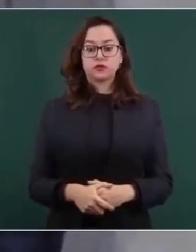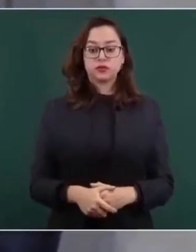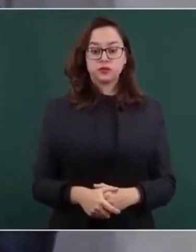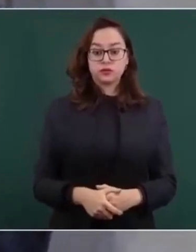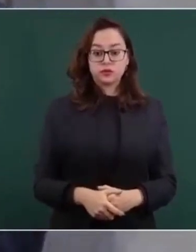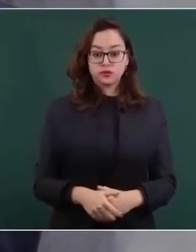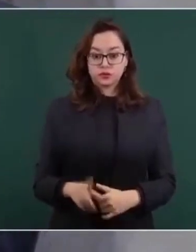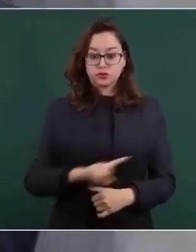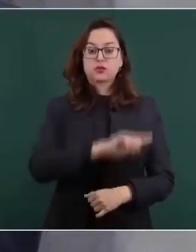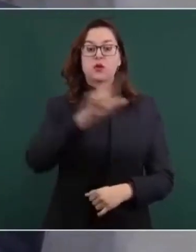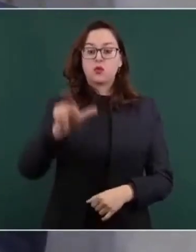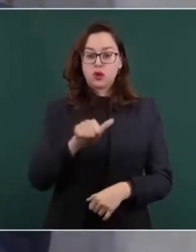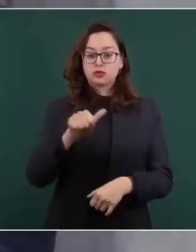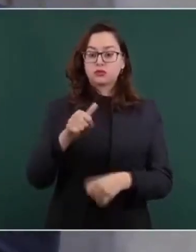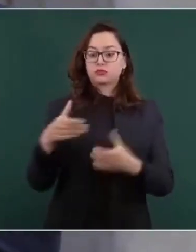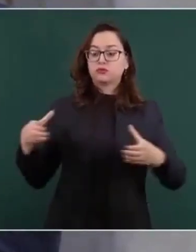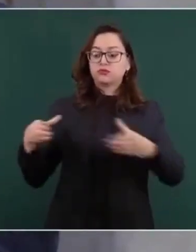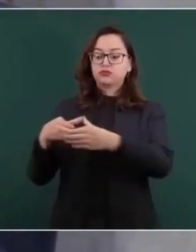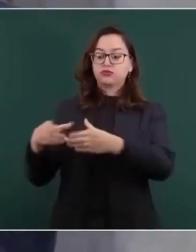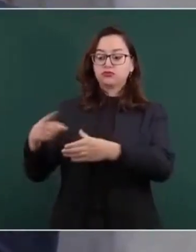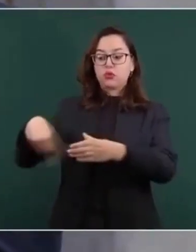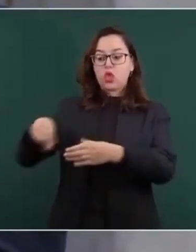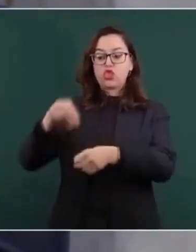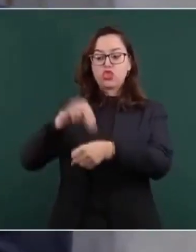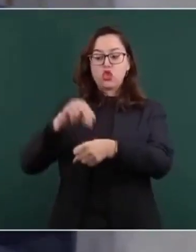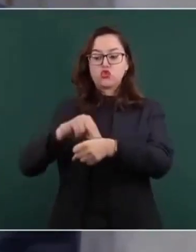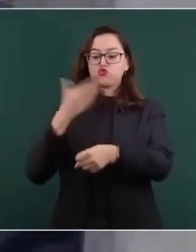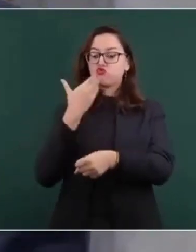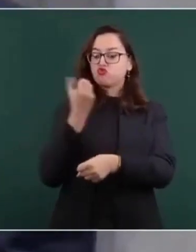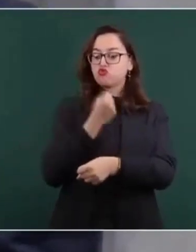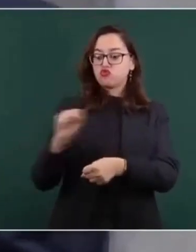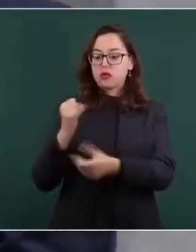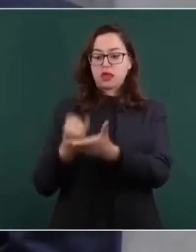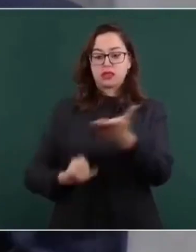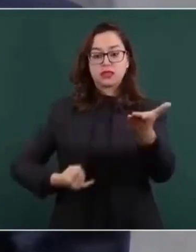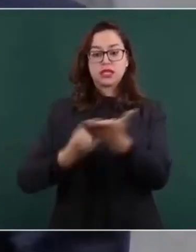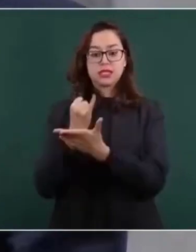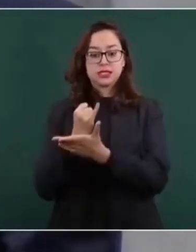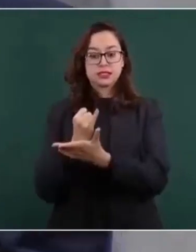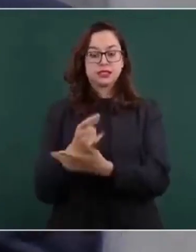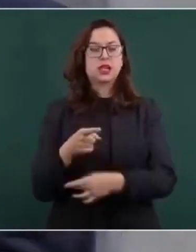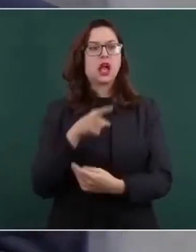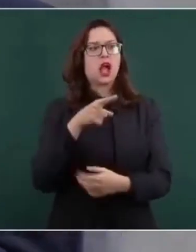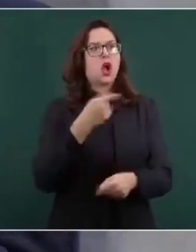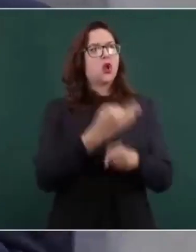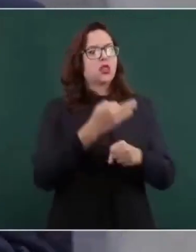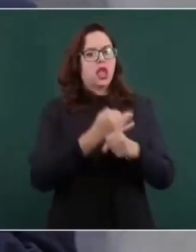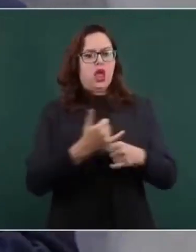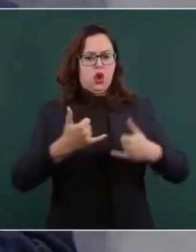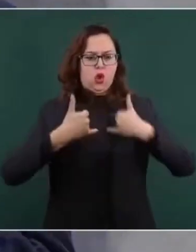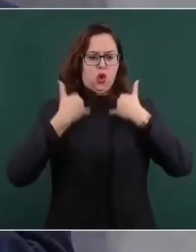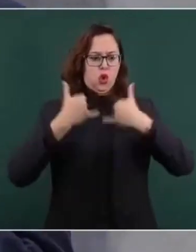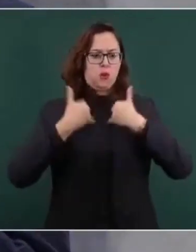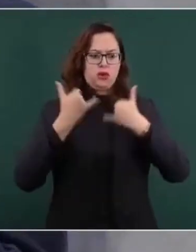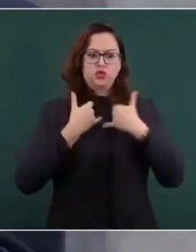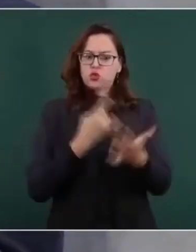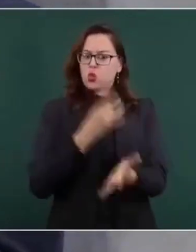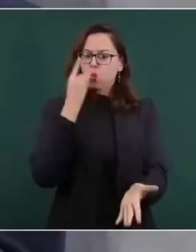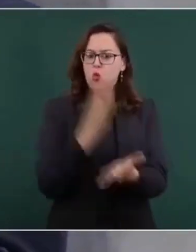a decidir, los especialistas, porque en el caso de los jóvenes, pues sí es Pfizer, es lo que está